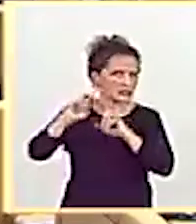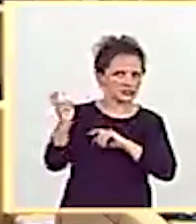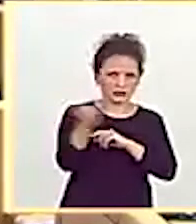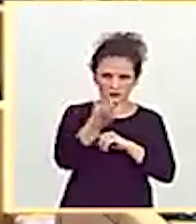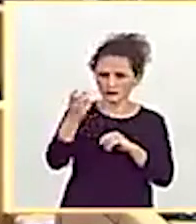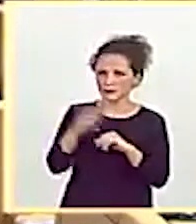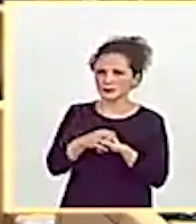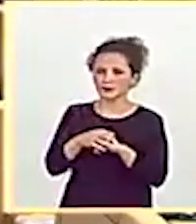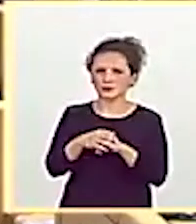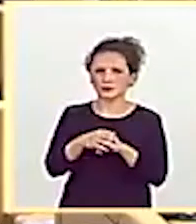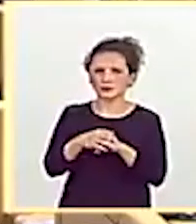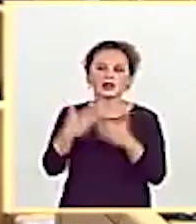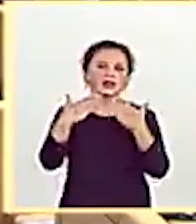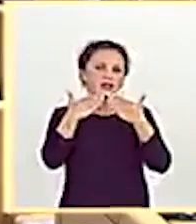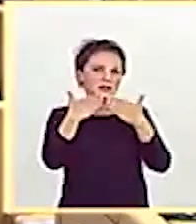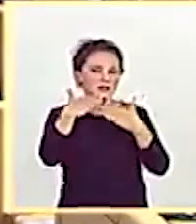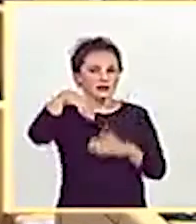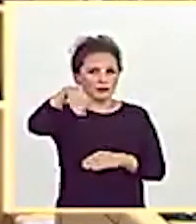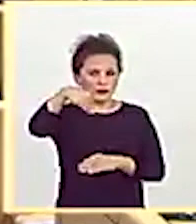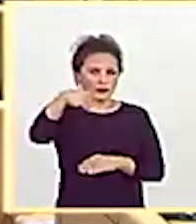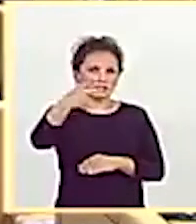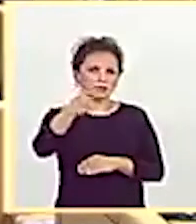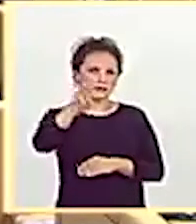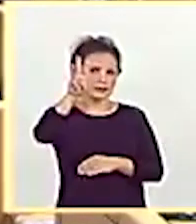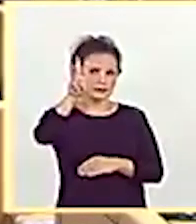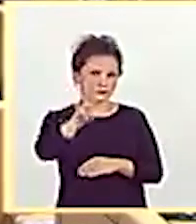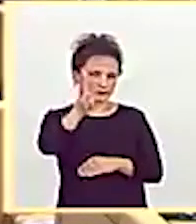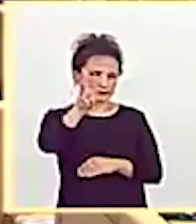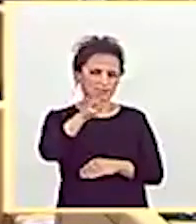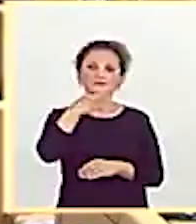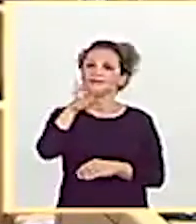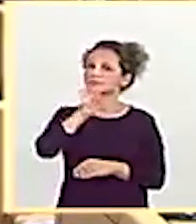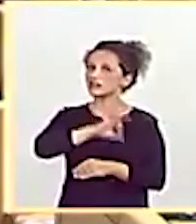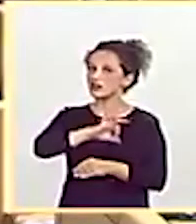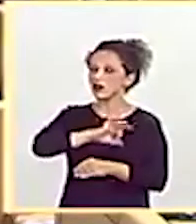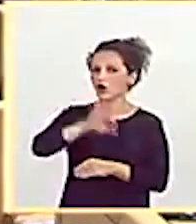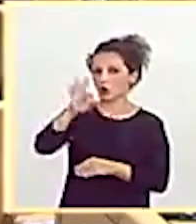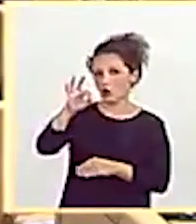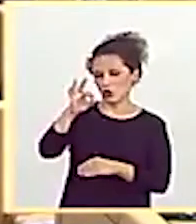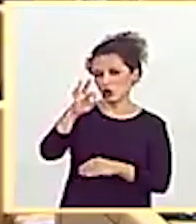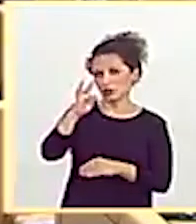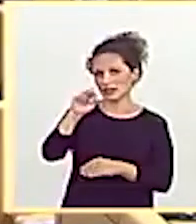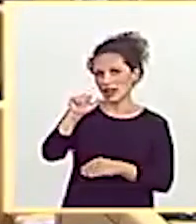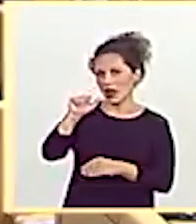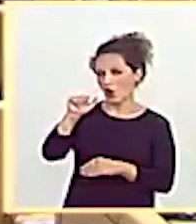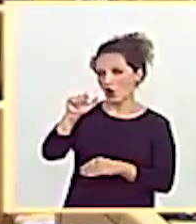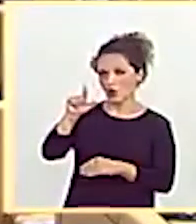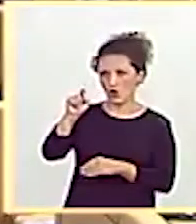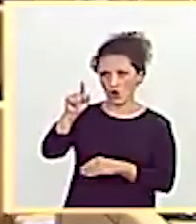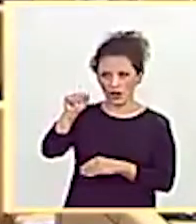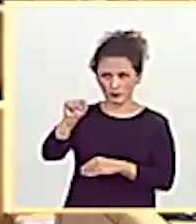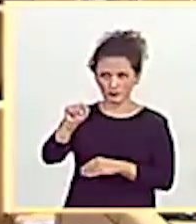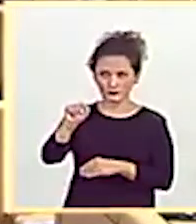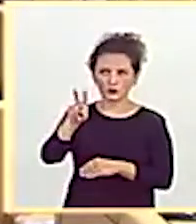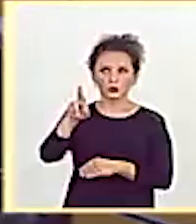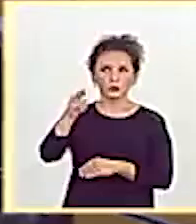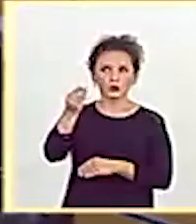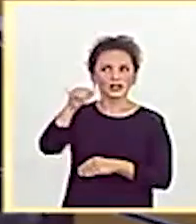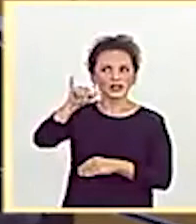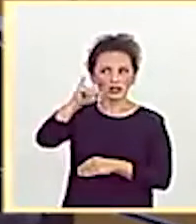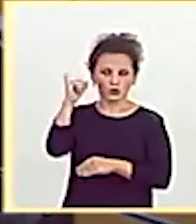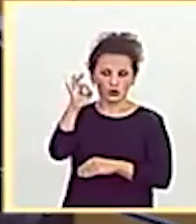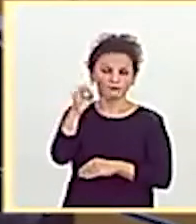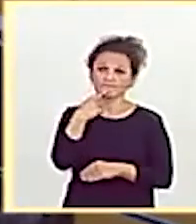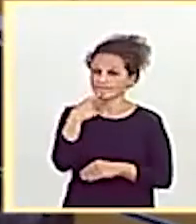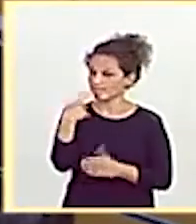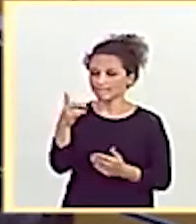Gracias, señora vicepresidenta tercera. Senadora Otavola Urquijo. Es que, Ricasco, es evidente la necesidad tanto de